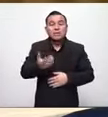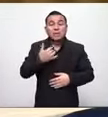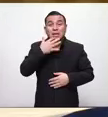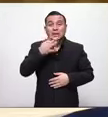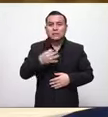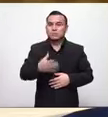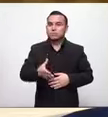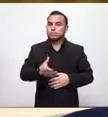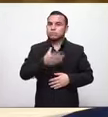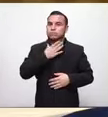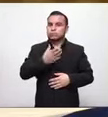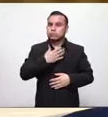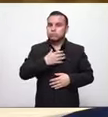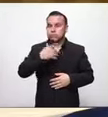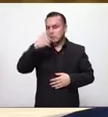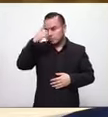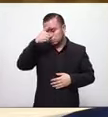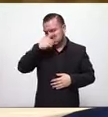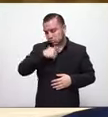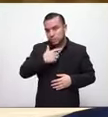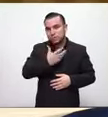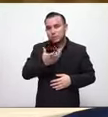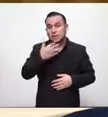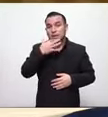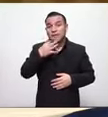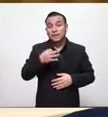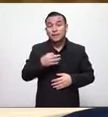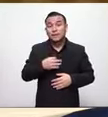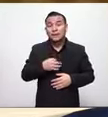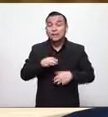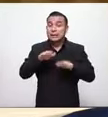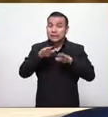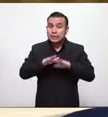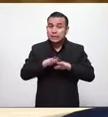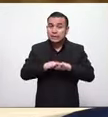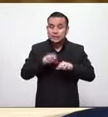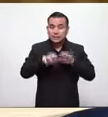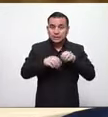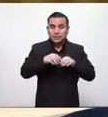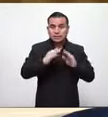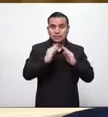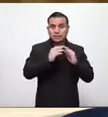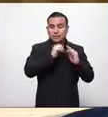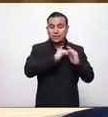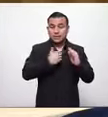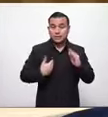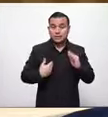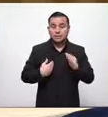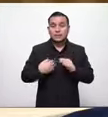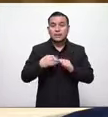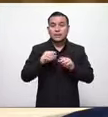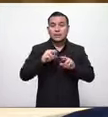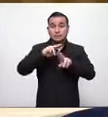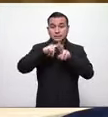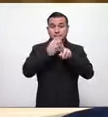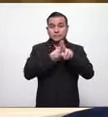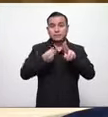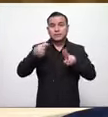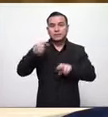muy frustrante así es que nuevamente pues muchas gracias secretario a nombre de de gana por la invitación